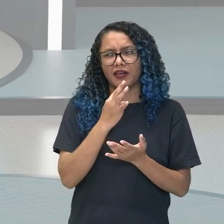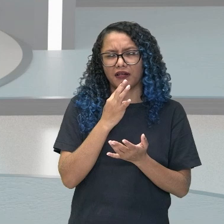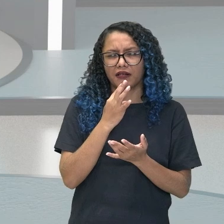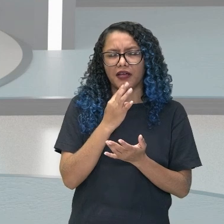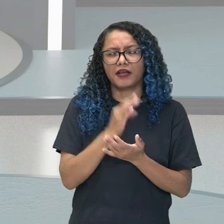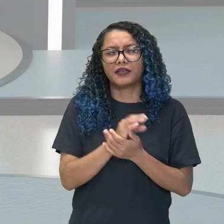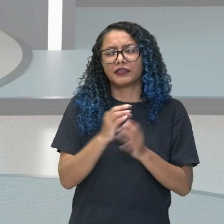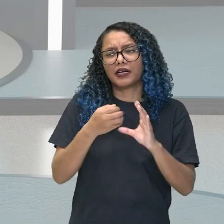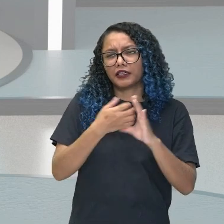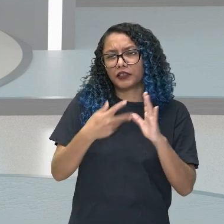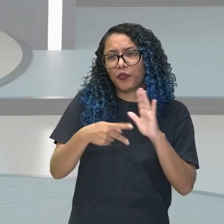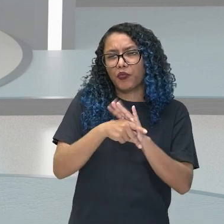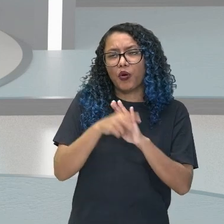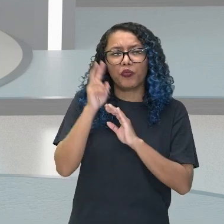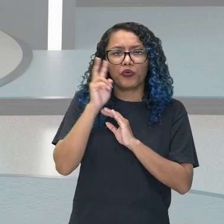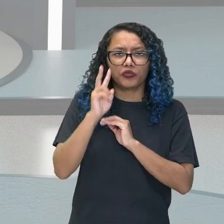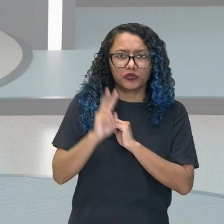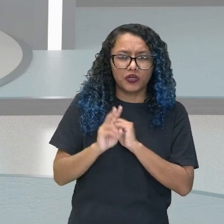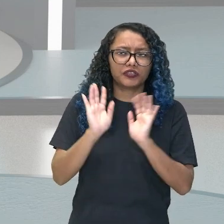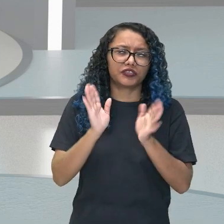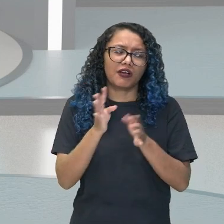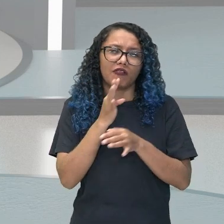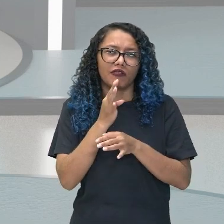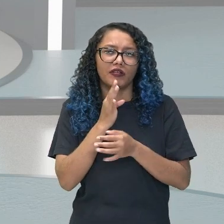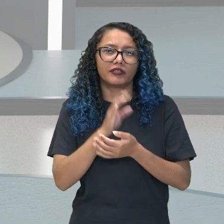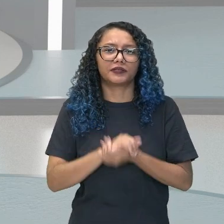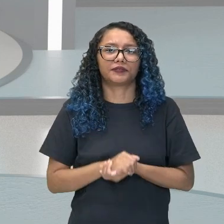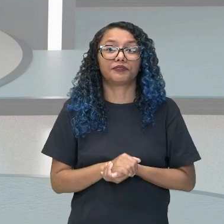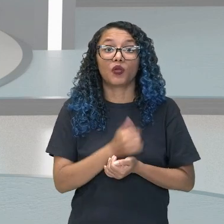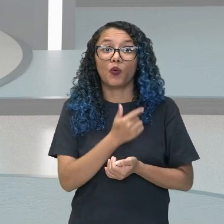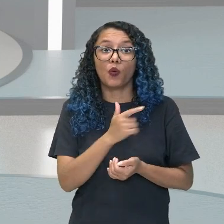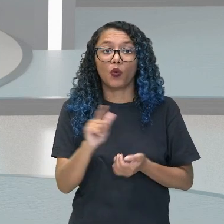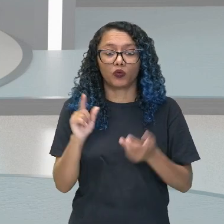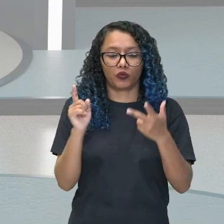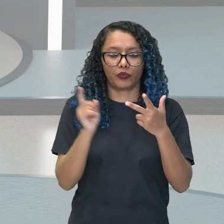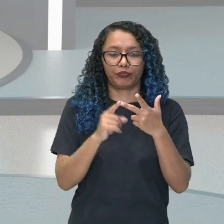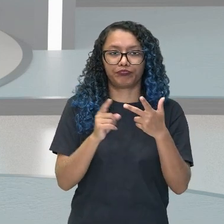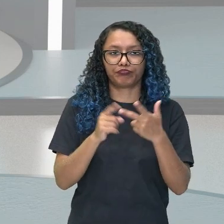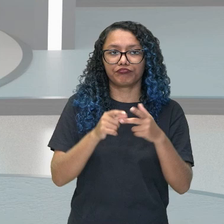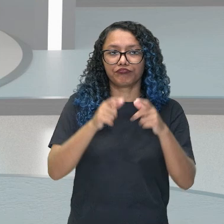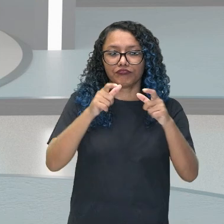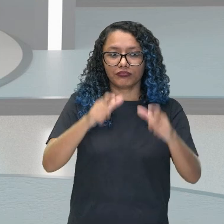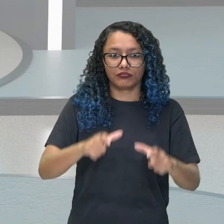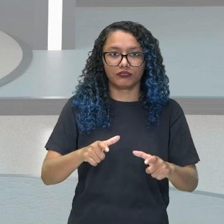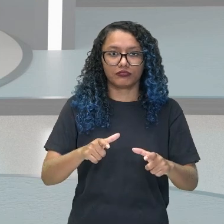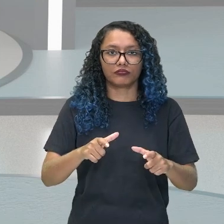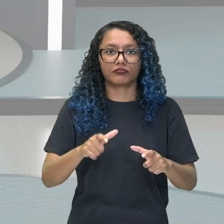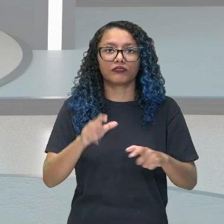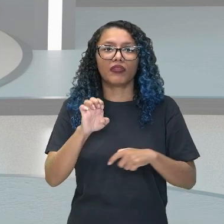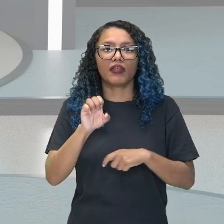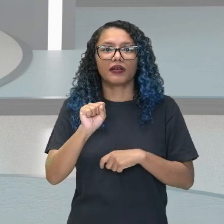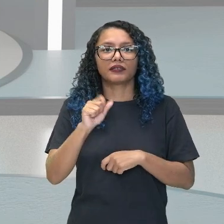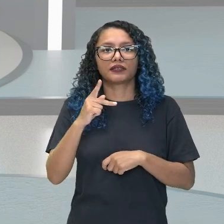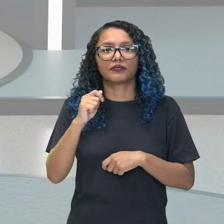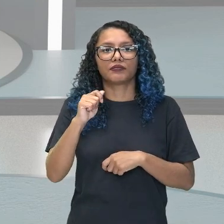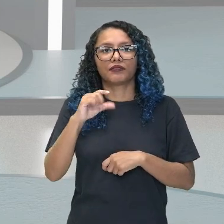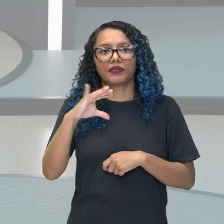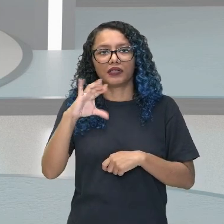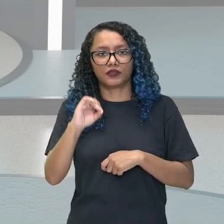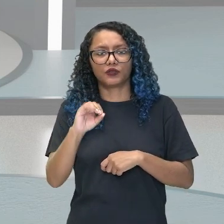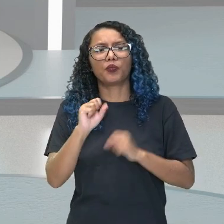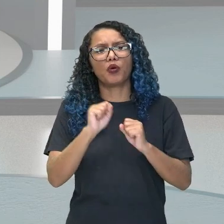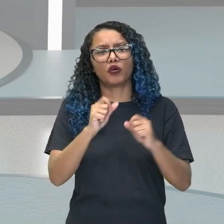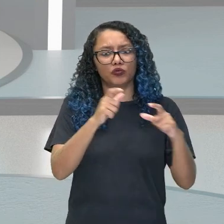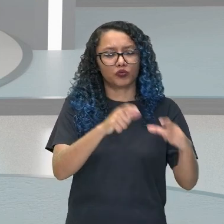Tenemos el espacio, más un elemento del texto narrativo. Es uno o varios lugares